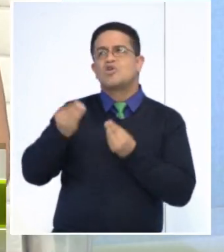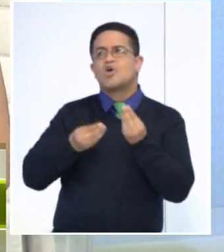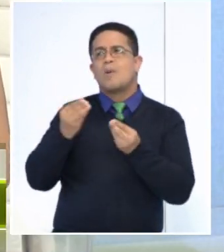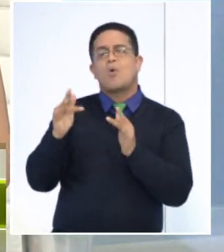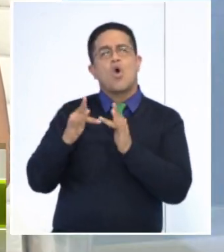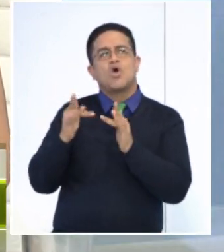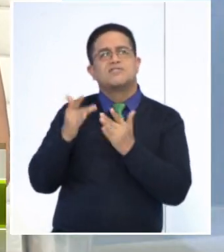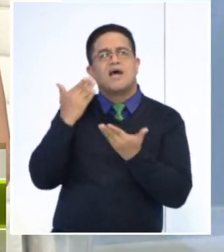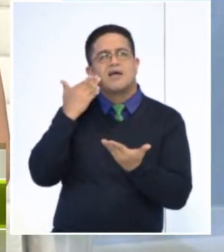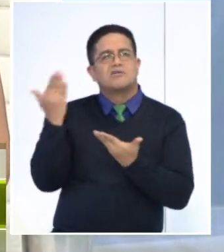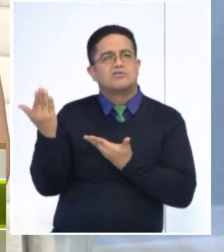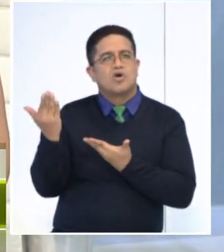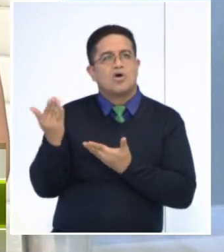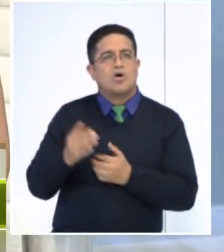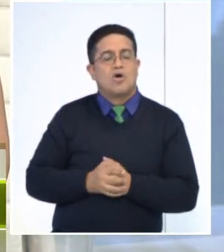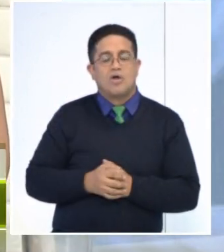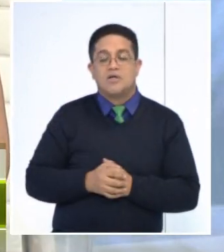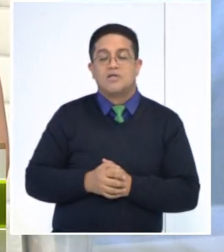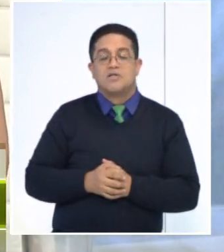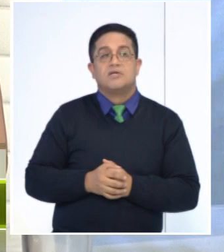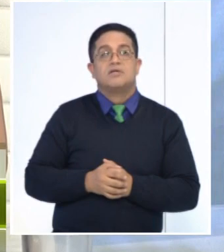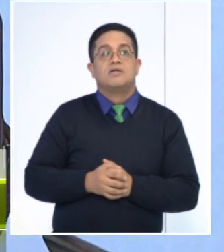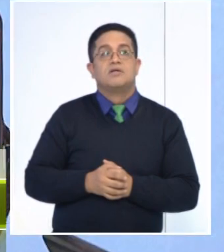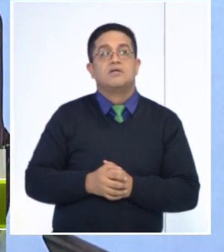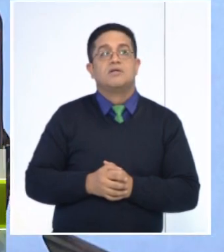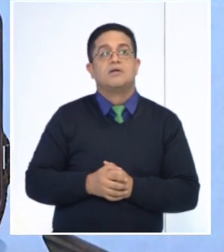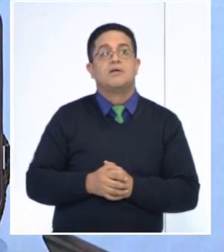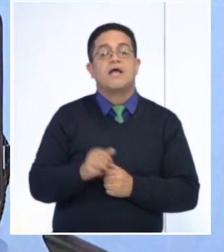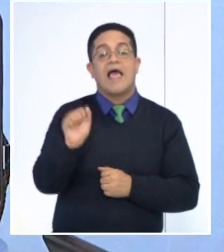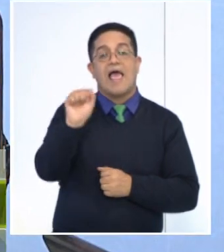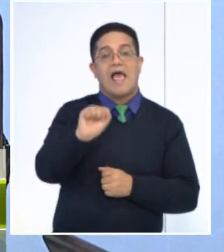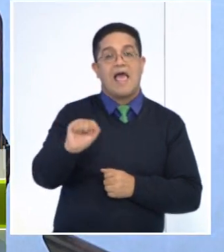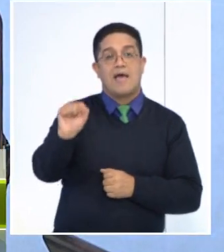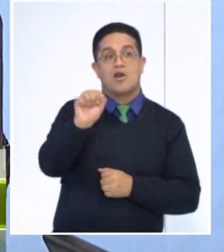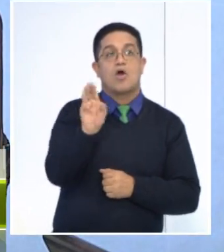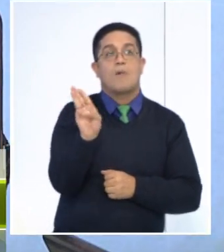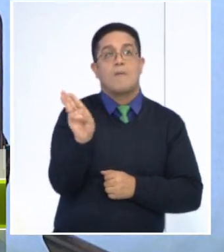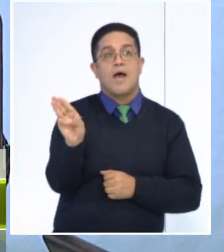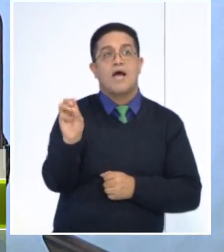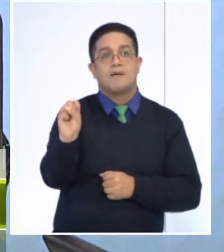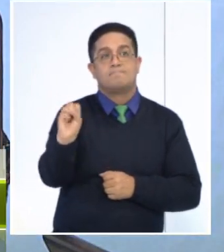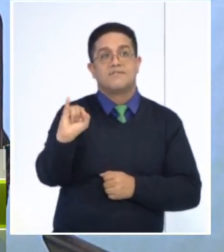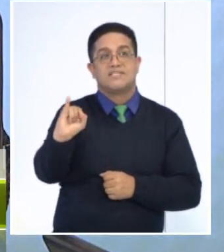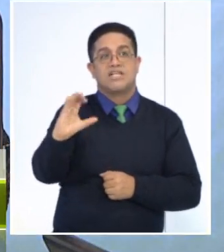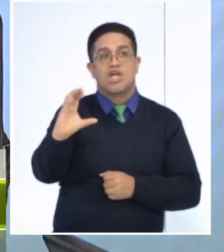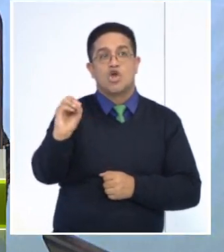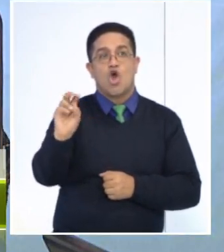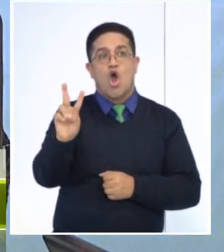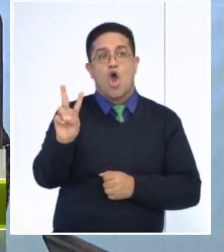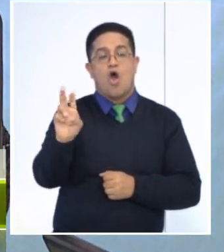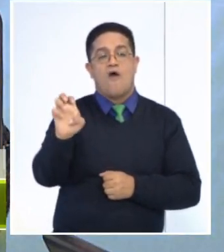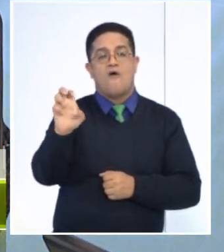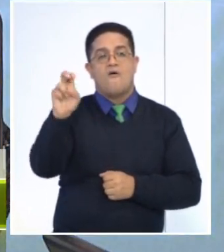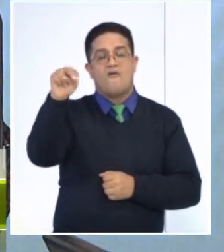la página para el Congreso, por favor. Las redes sociales es la página psicoben.com y el Instagram